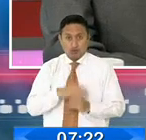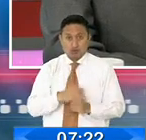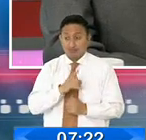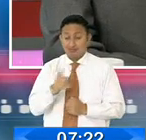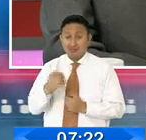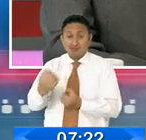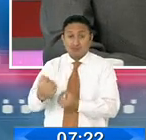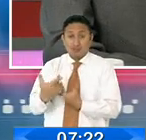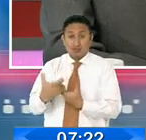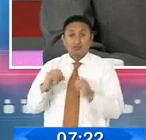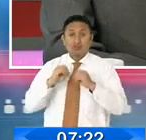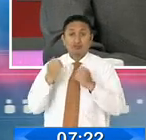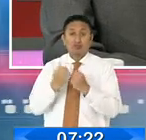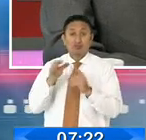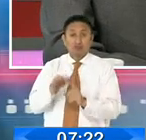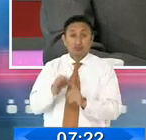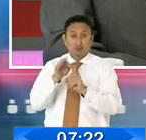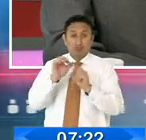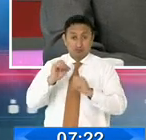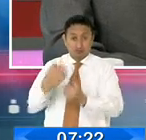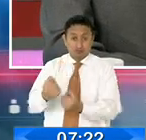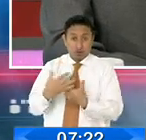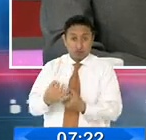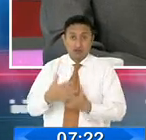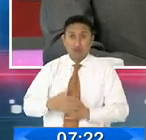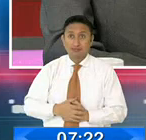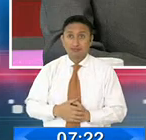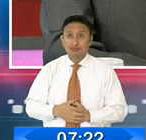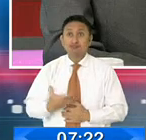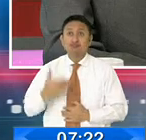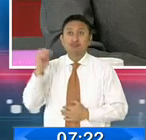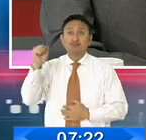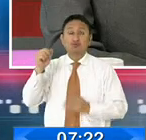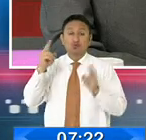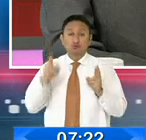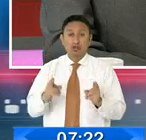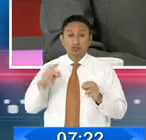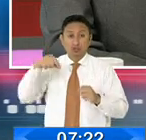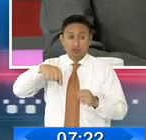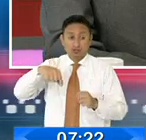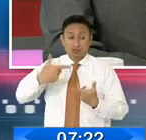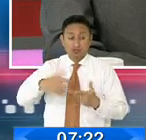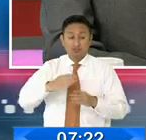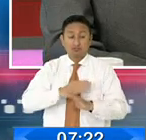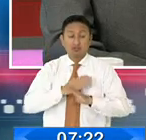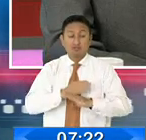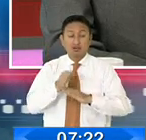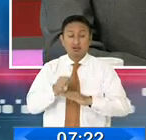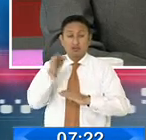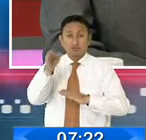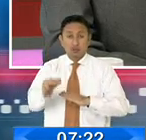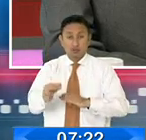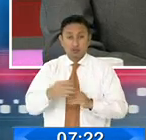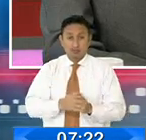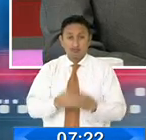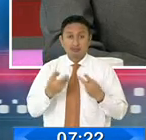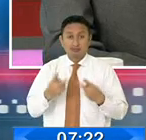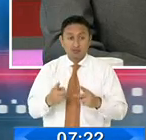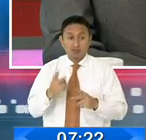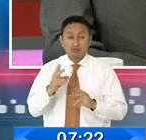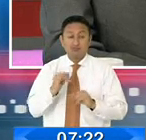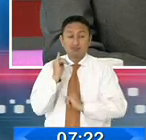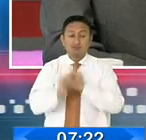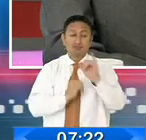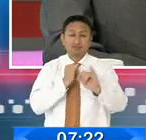informes de organismos especializados de derechos humanos, tanto de aquí como la Defensoría del Pueblo, como también organismos